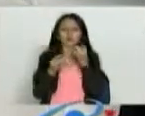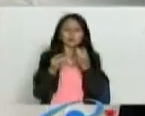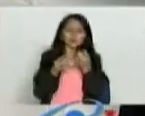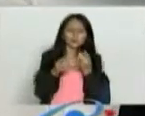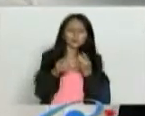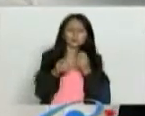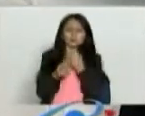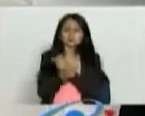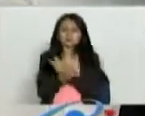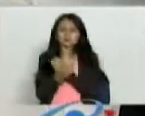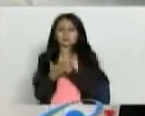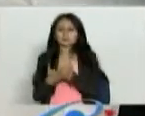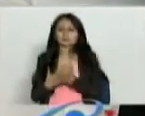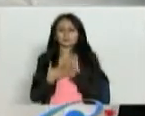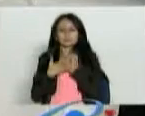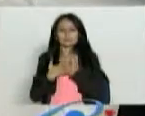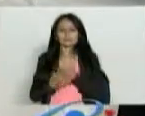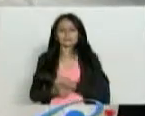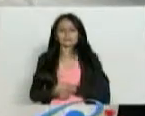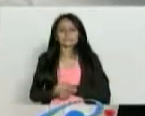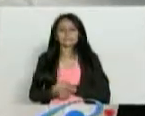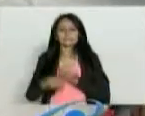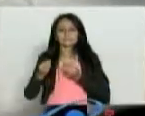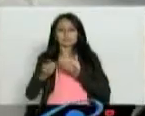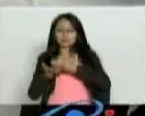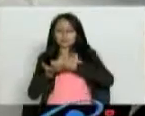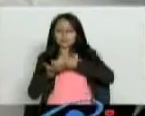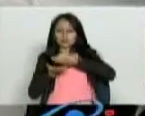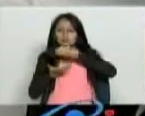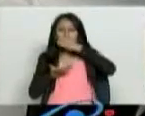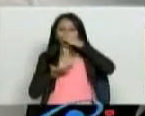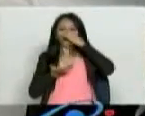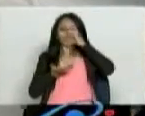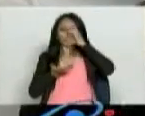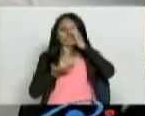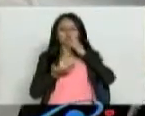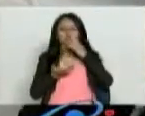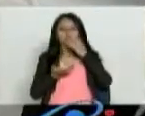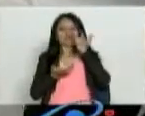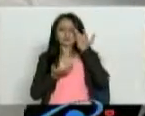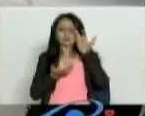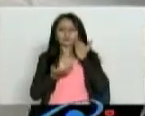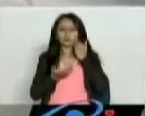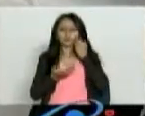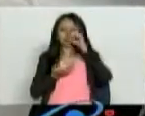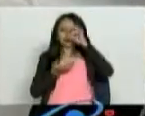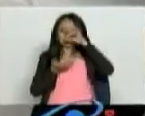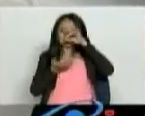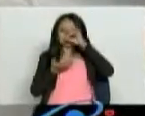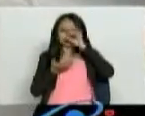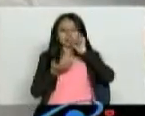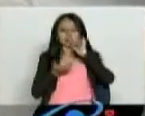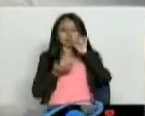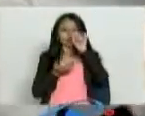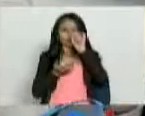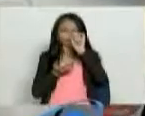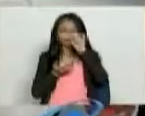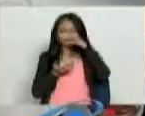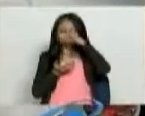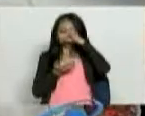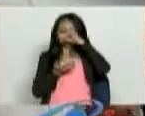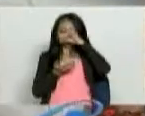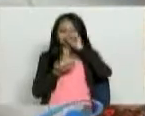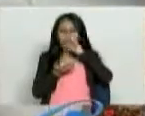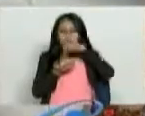articulares, se toma el vasito con agua, se le echa un poquito, lo que decimos nosotros, una pizca de cloruro,